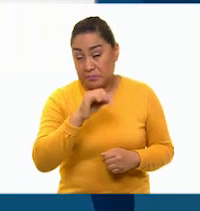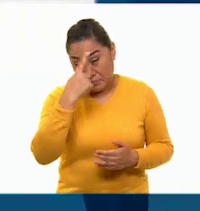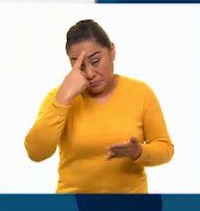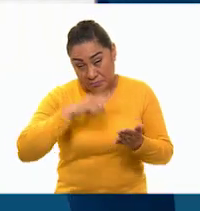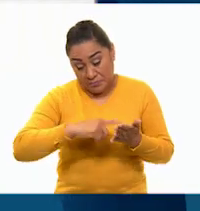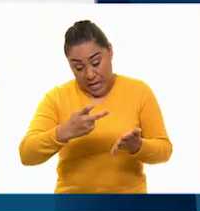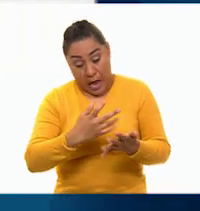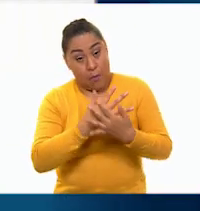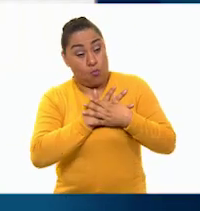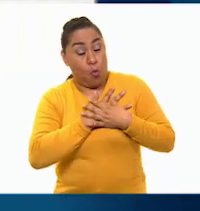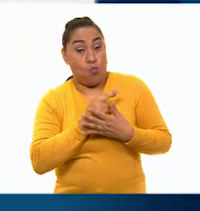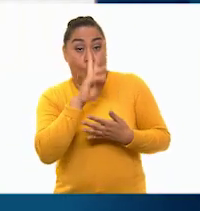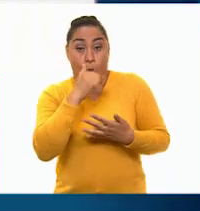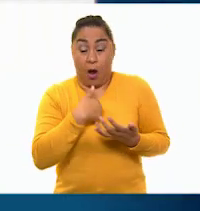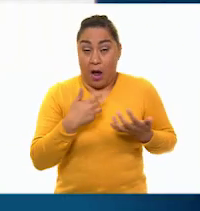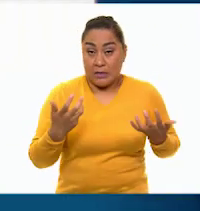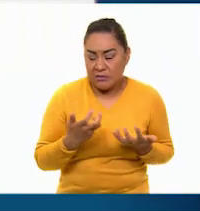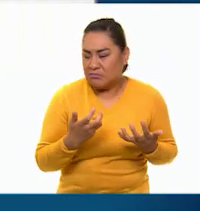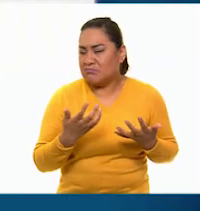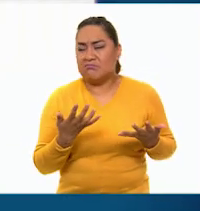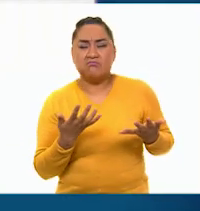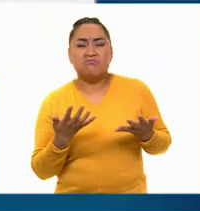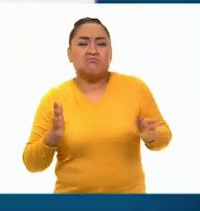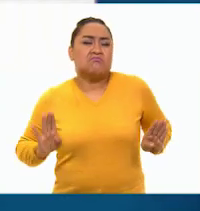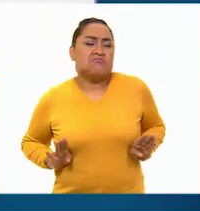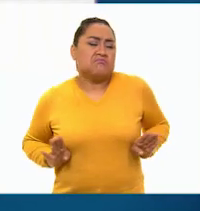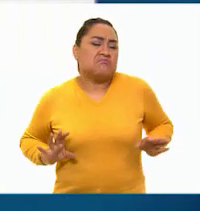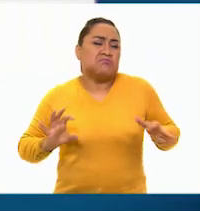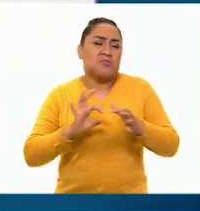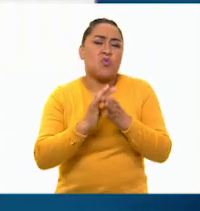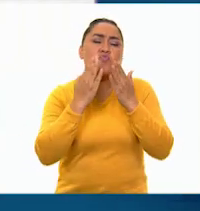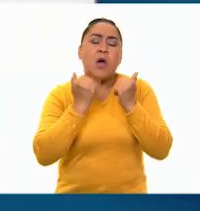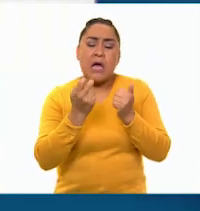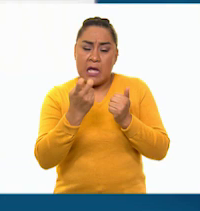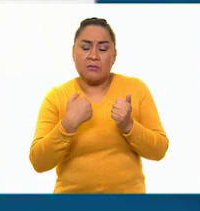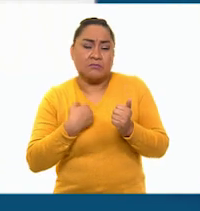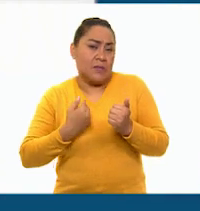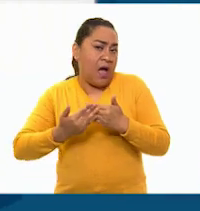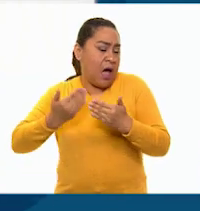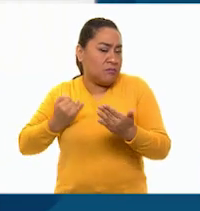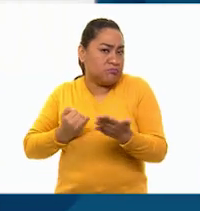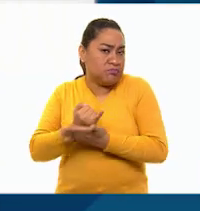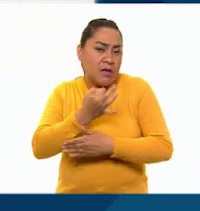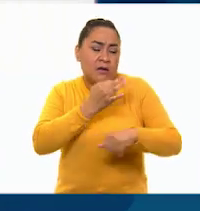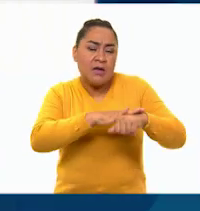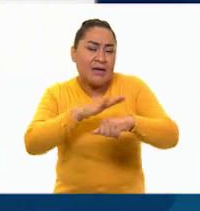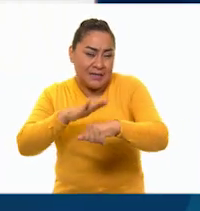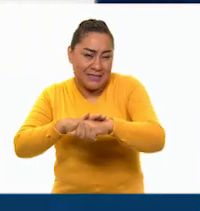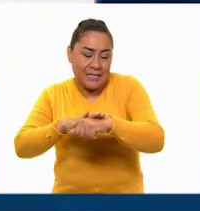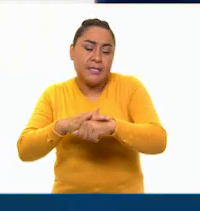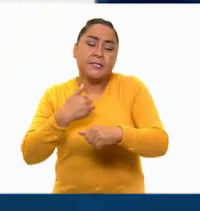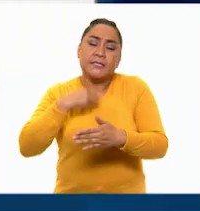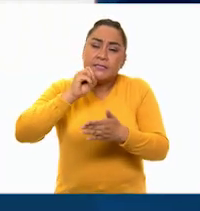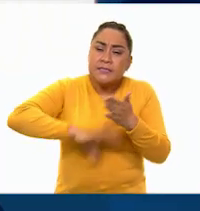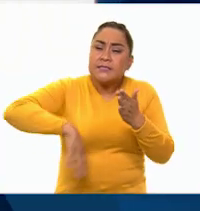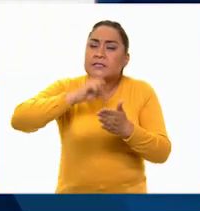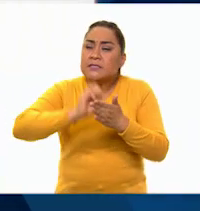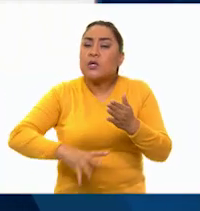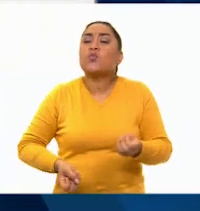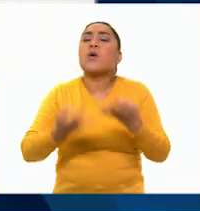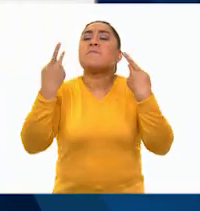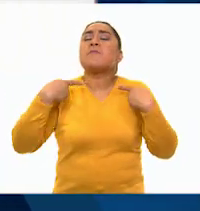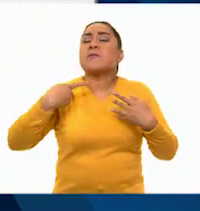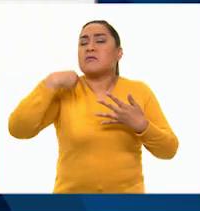que fue el móvil de mis acciones, ¿qué conexión pudo haber tenido este con la firmeza que manifesté, ocultando como debía los nombres de los